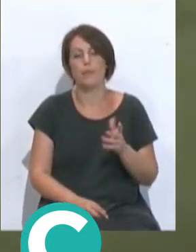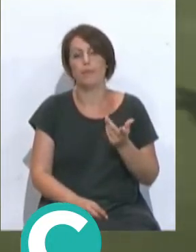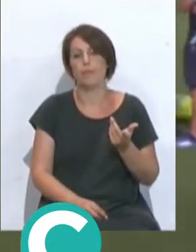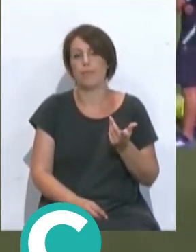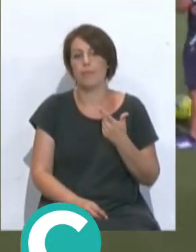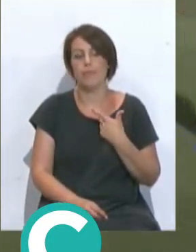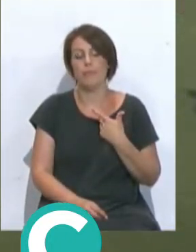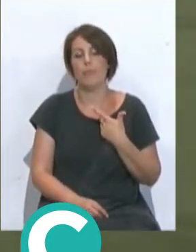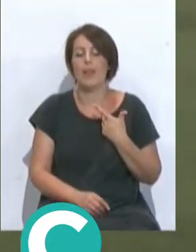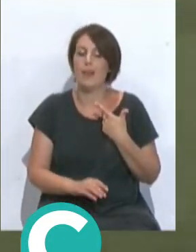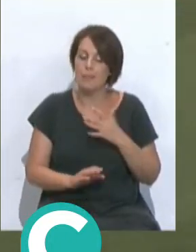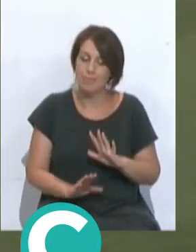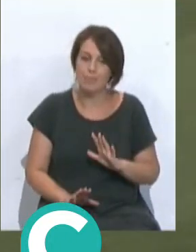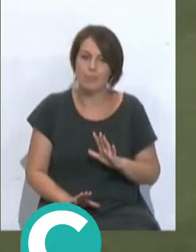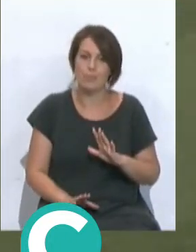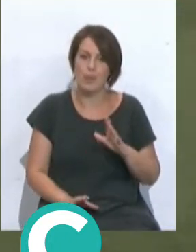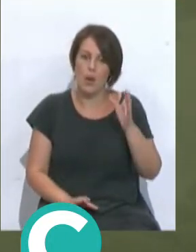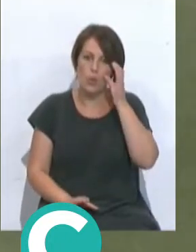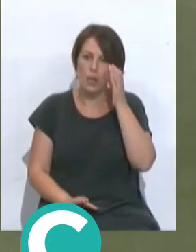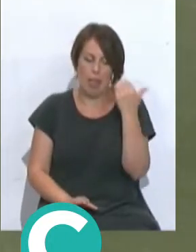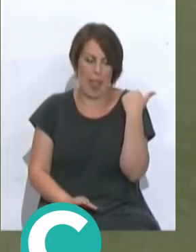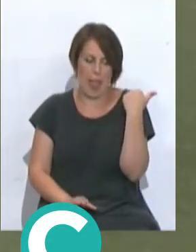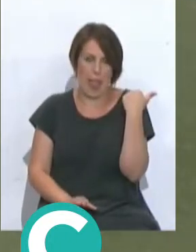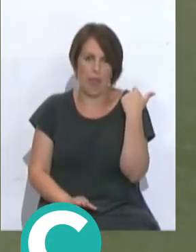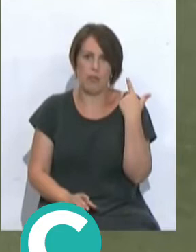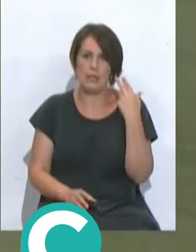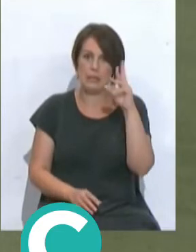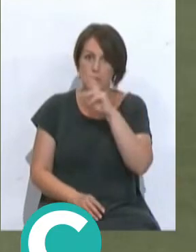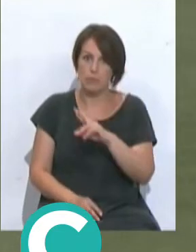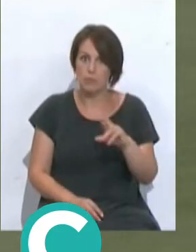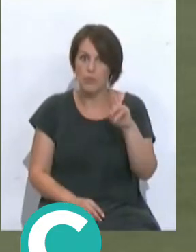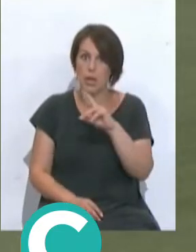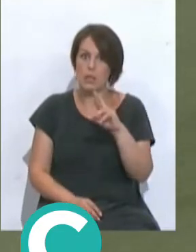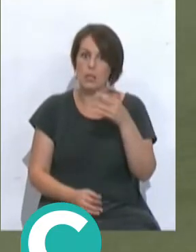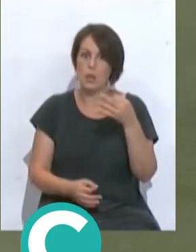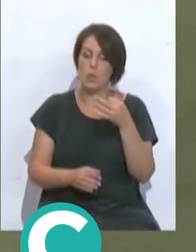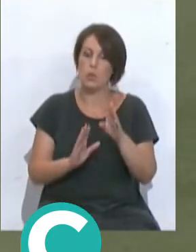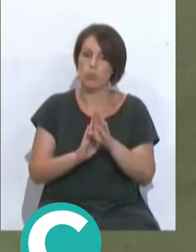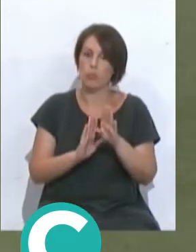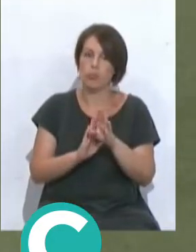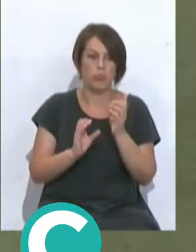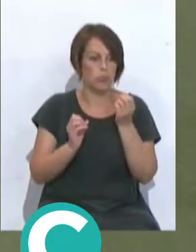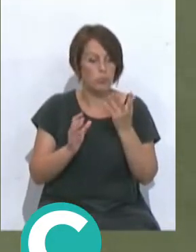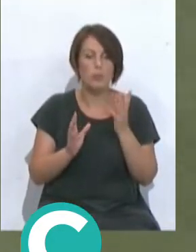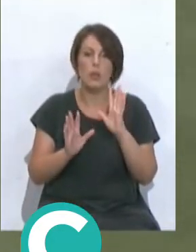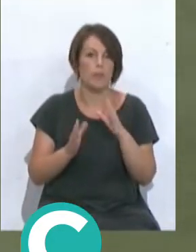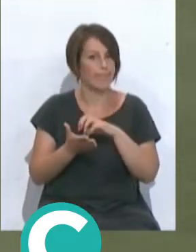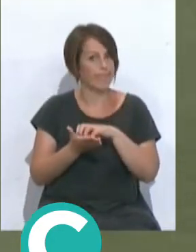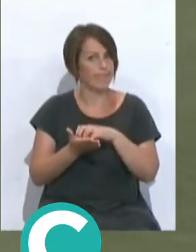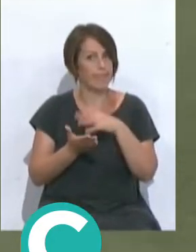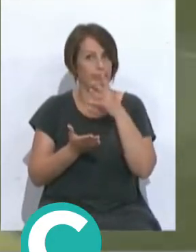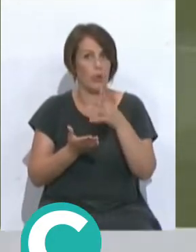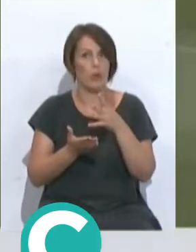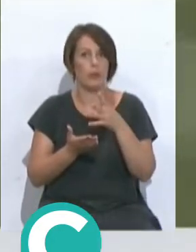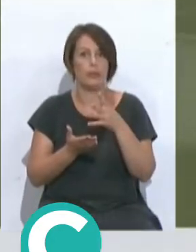A pesar que, lo he escuchado hace poco, que con esos refuerzos se hubiese mantenido y tal, no sé, yo creo que tengo mis dudas por el